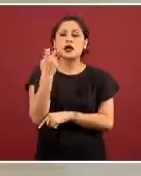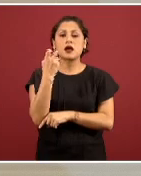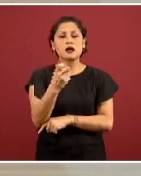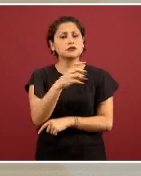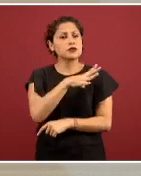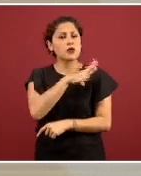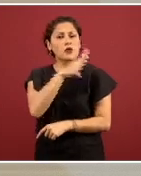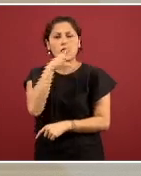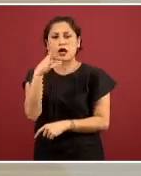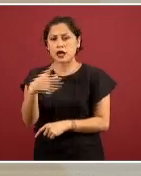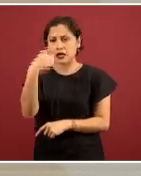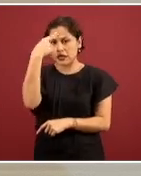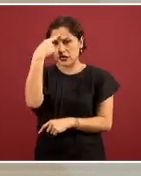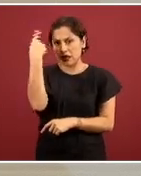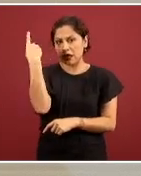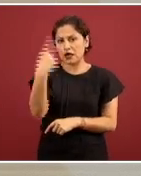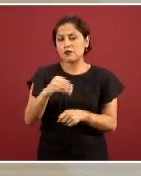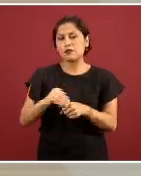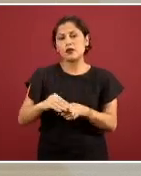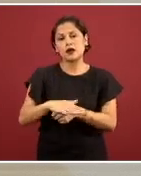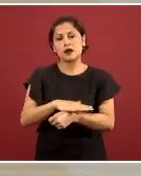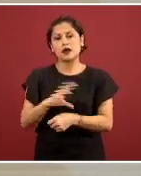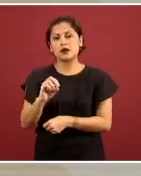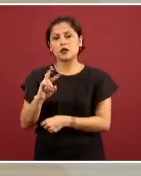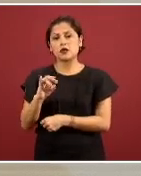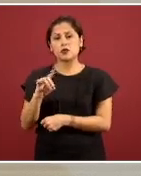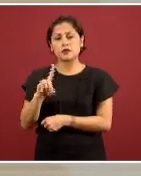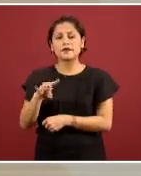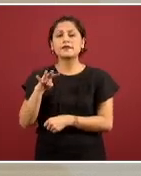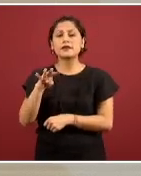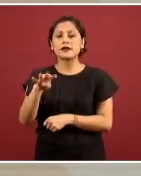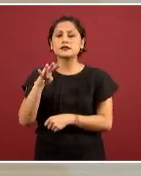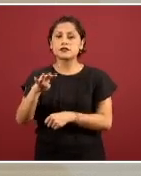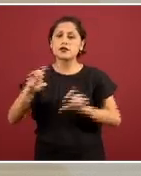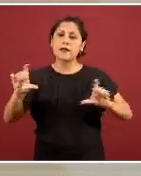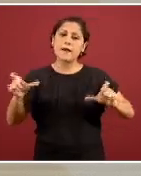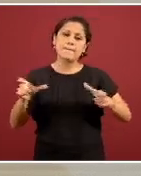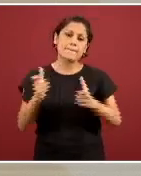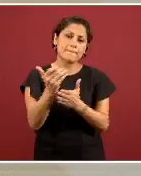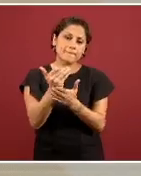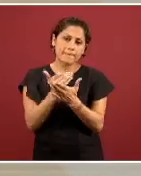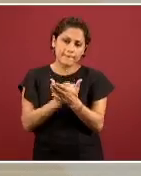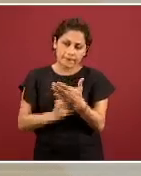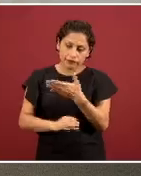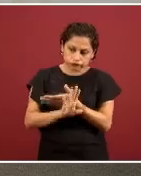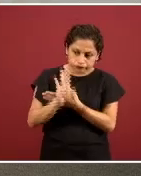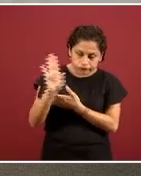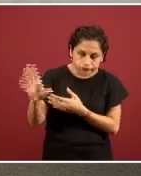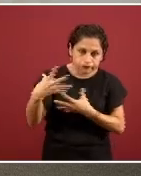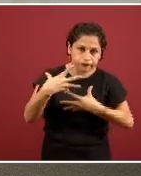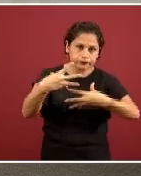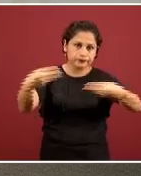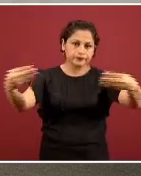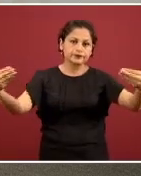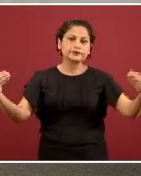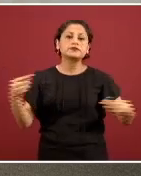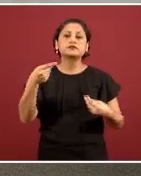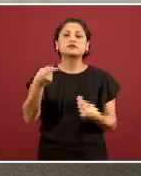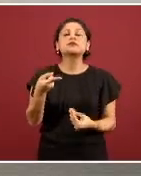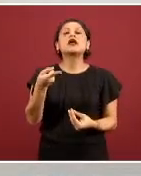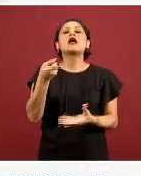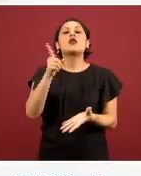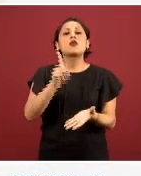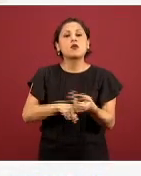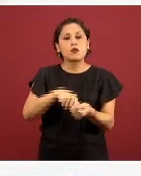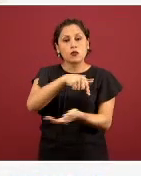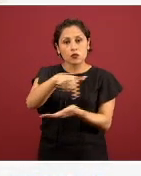prevención y mitigación de COVID-19 en espacios públicos cerrados y espacios públicos abiertos. Esto sirve